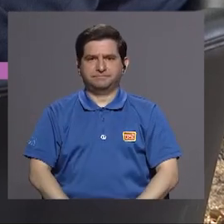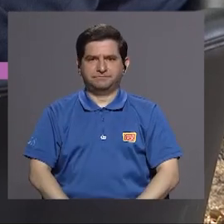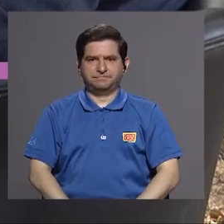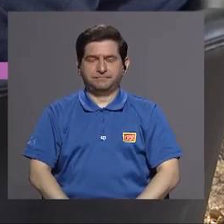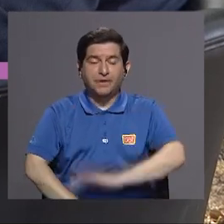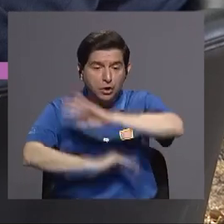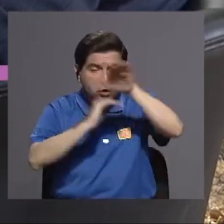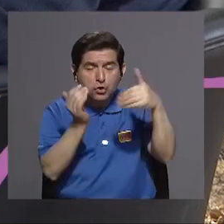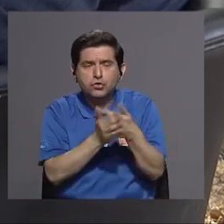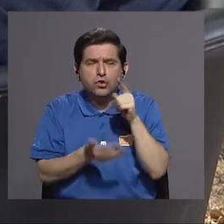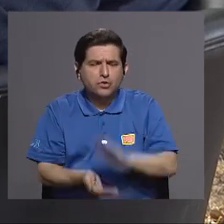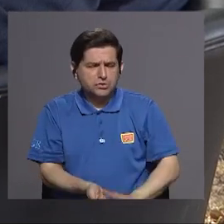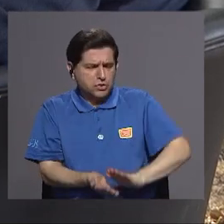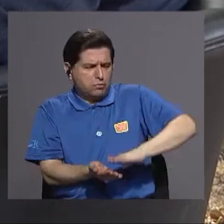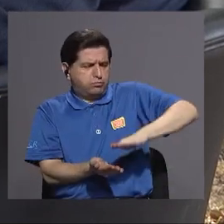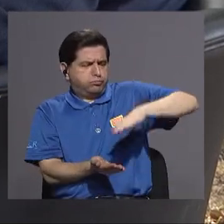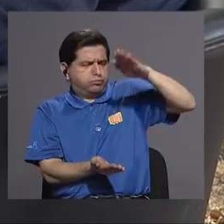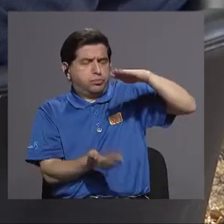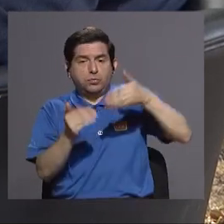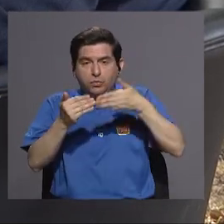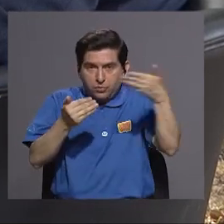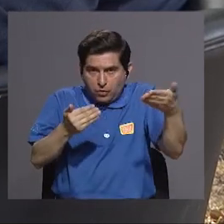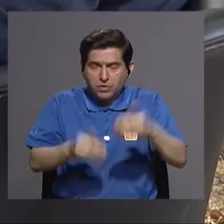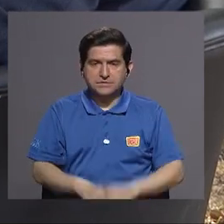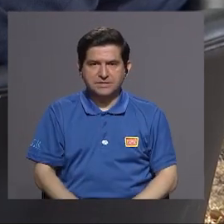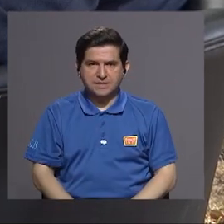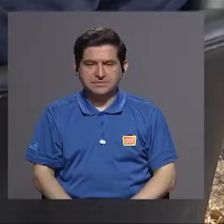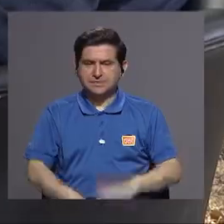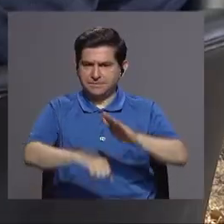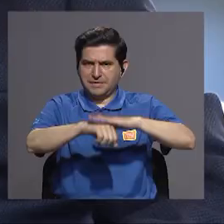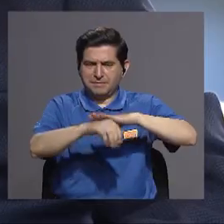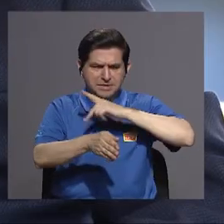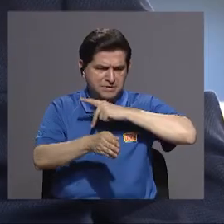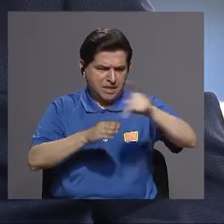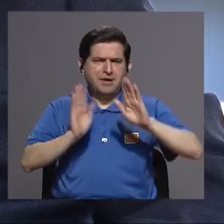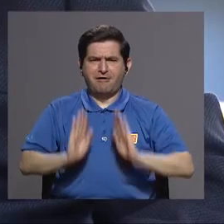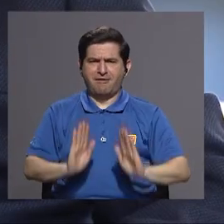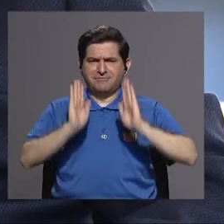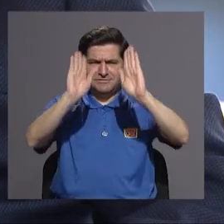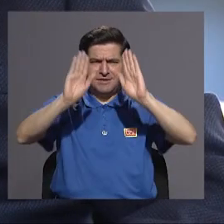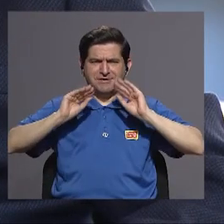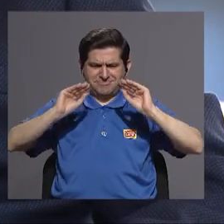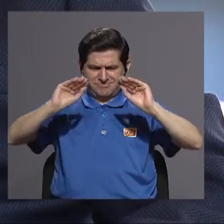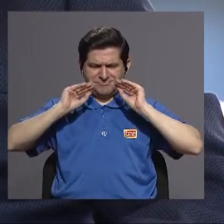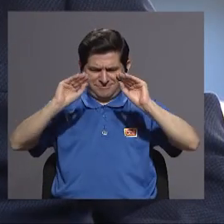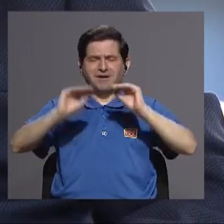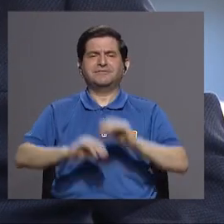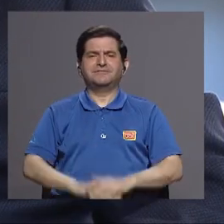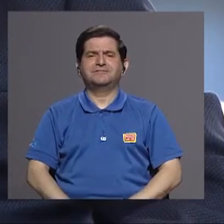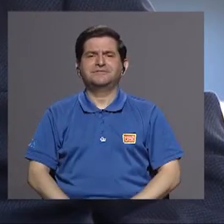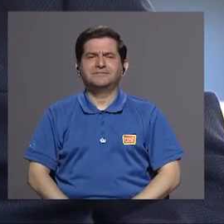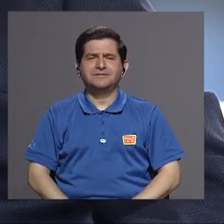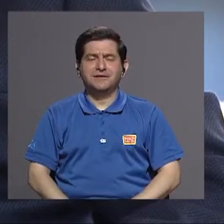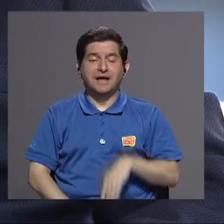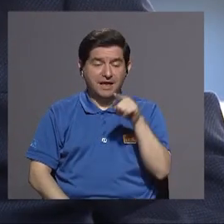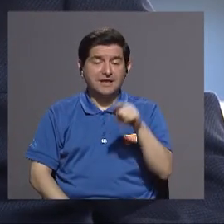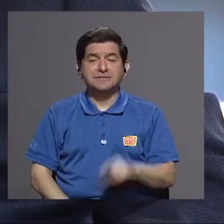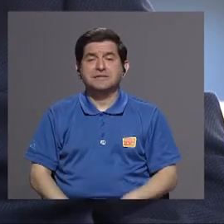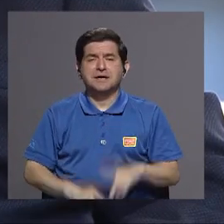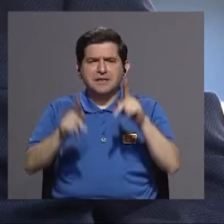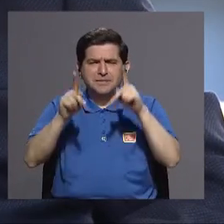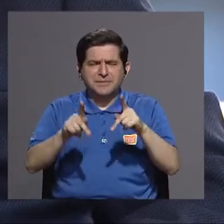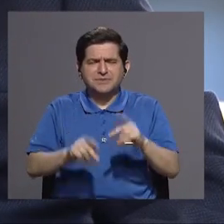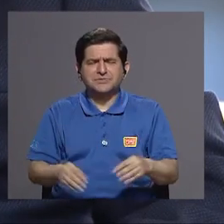todo ese cúmulo de cosas que lo hacen profesionales de excelencia académica verdad que hacen una